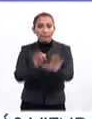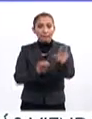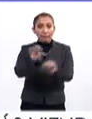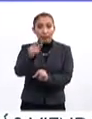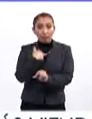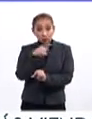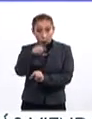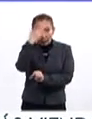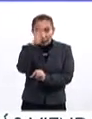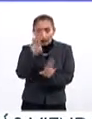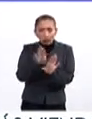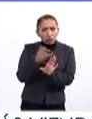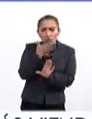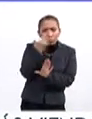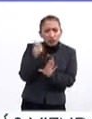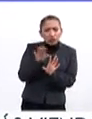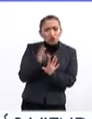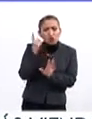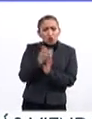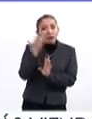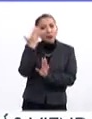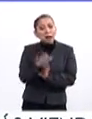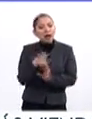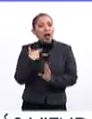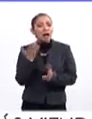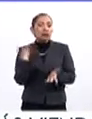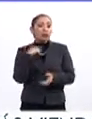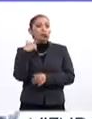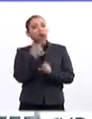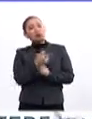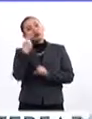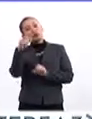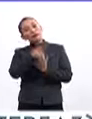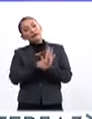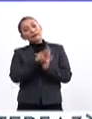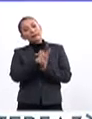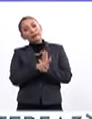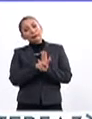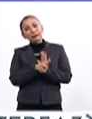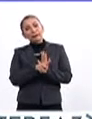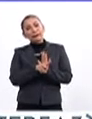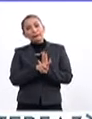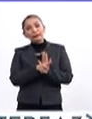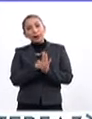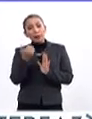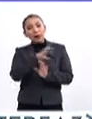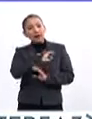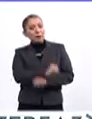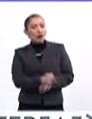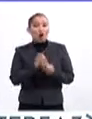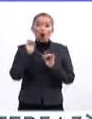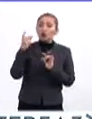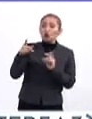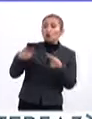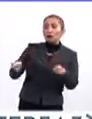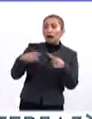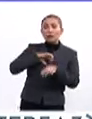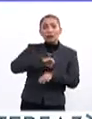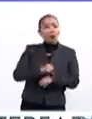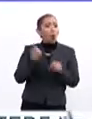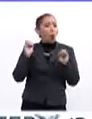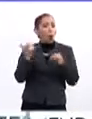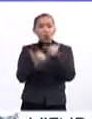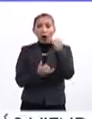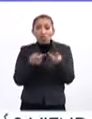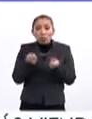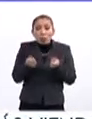Y si no sabes hacerlo, y lo único que sabes hacer es encontrar tu video favorito o tu música favorita o